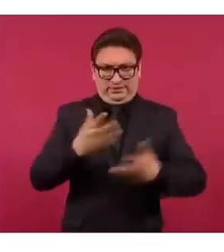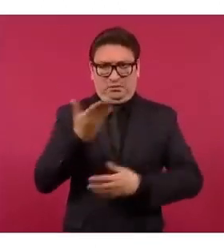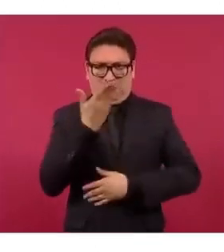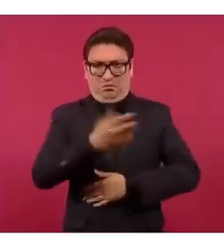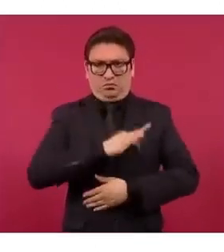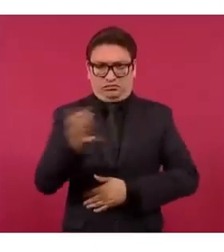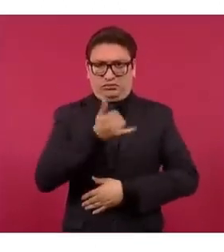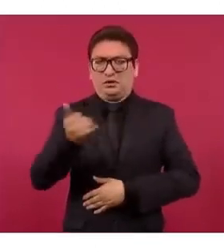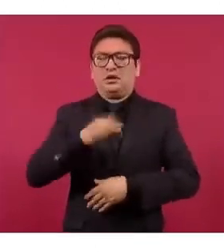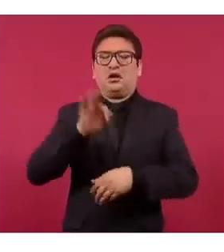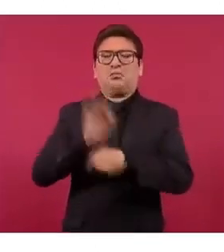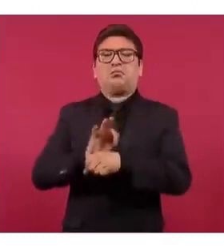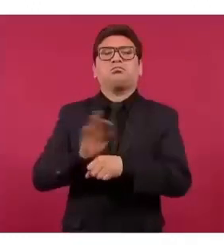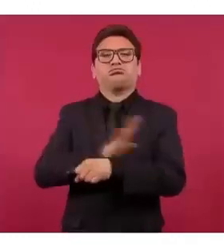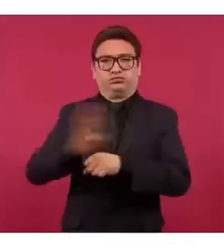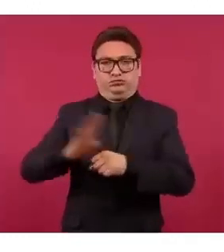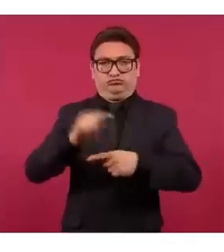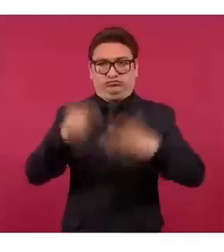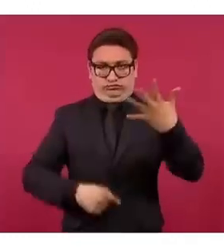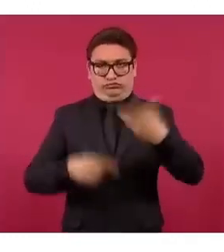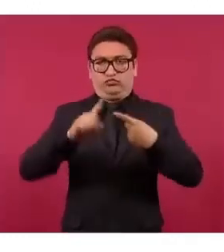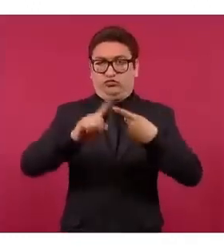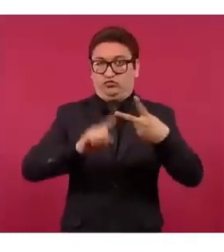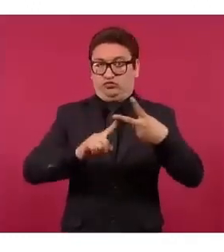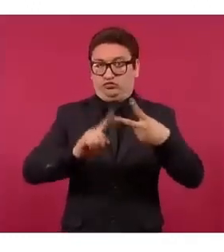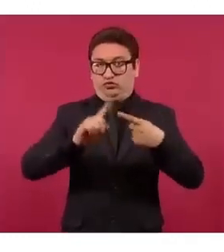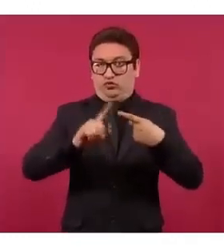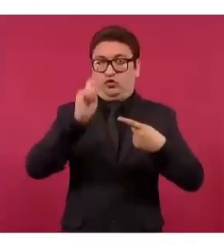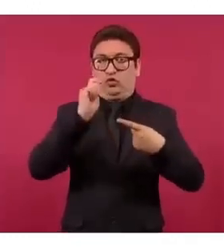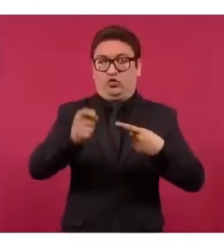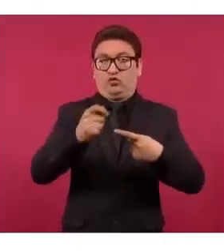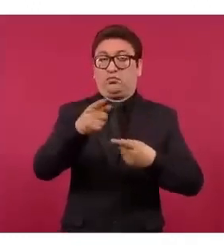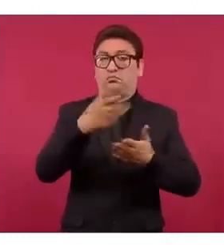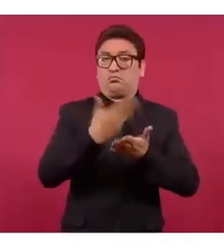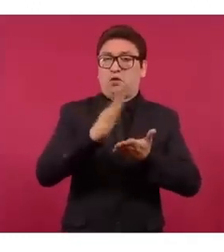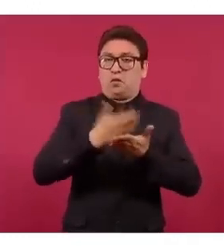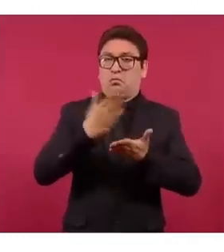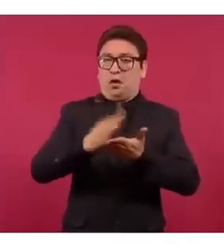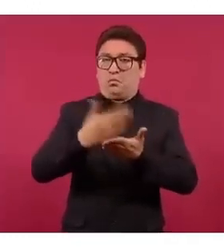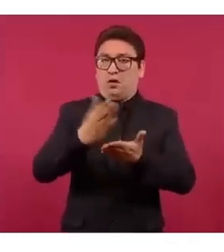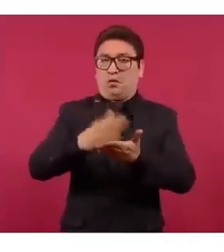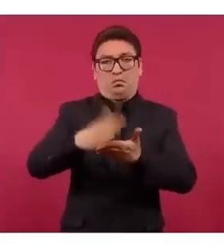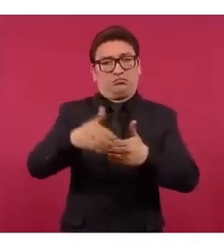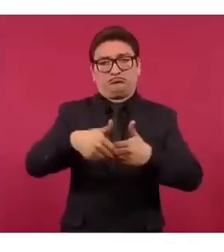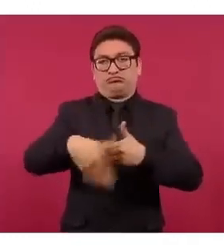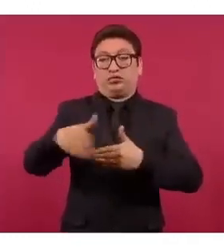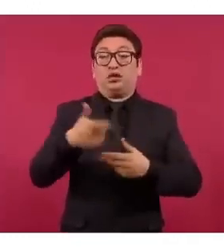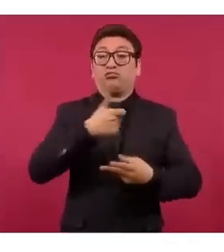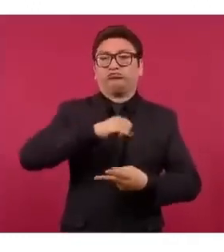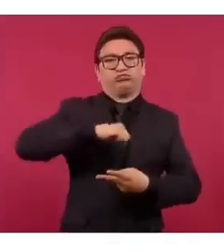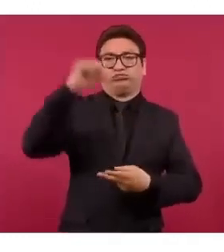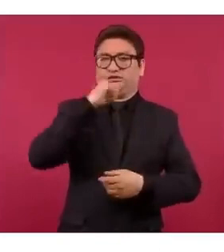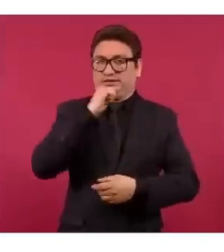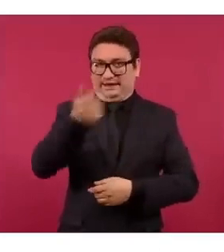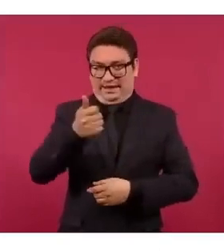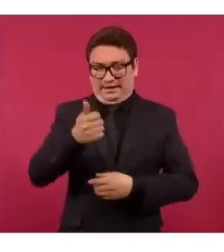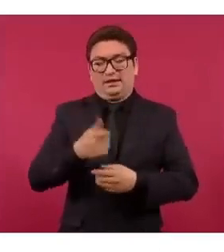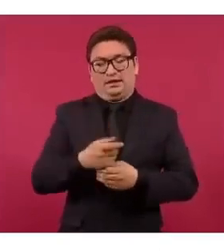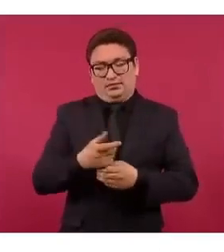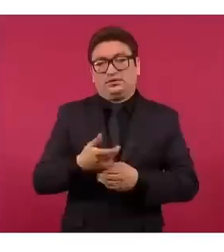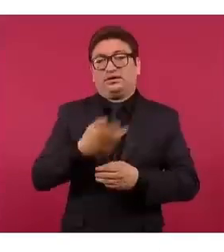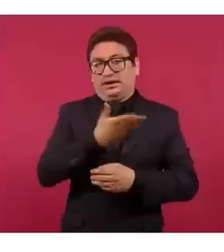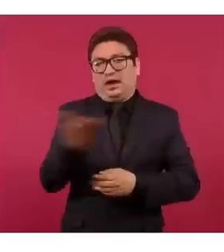muy claros. Destaco dos, se queda congelada la mensualidad y el saldo ya no crece y muchos de esos